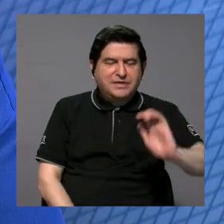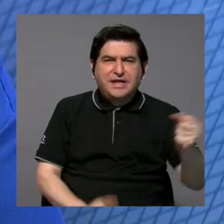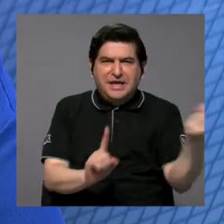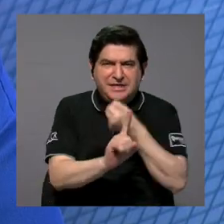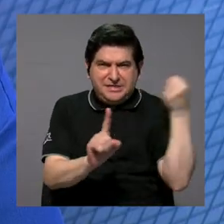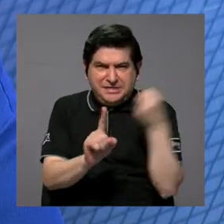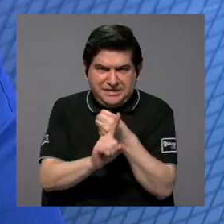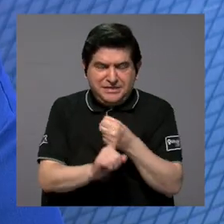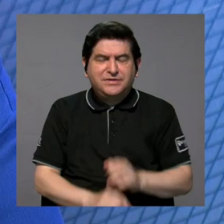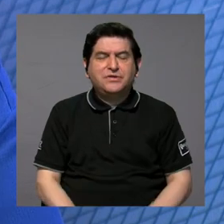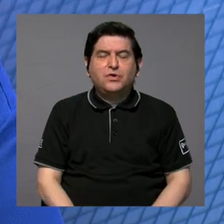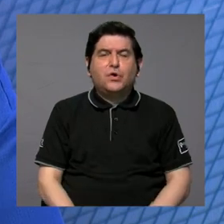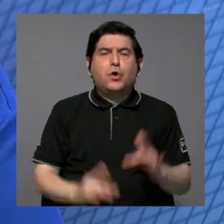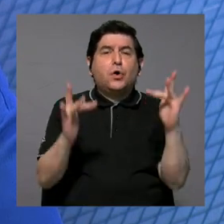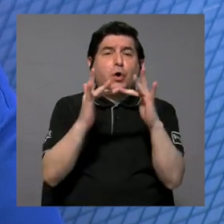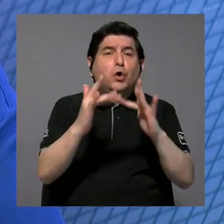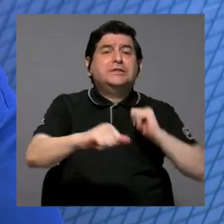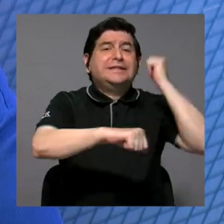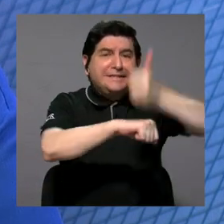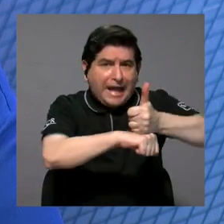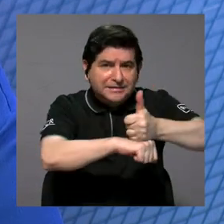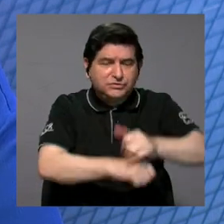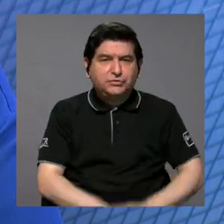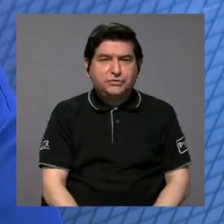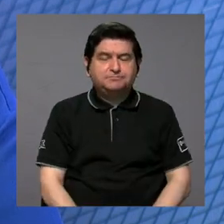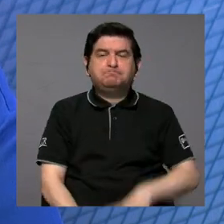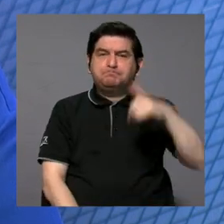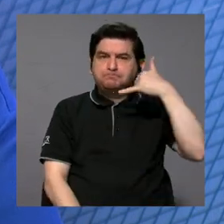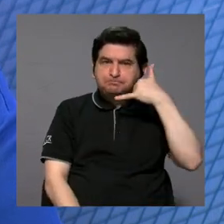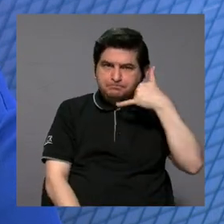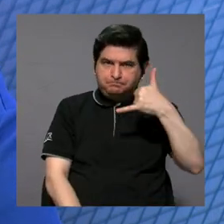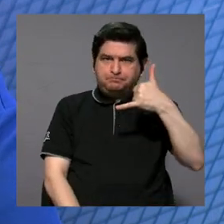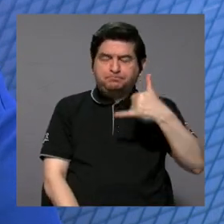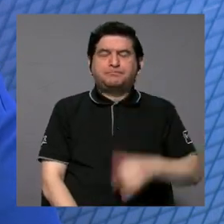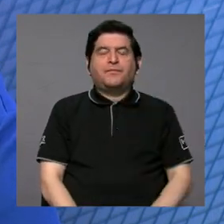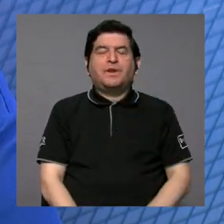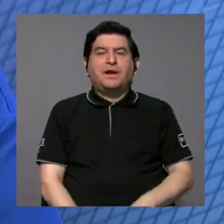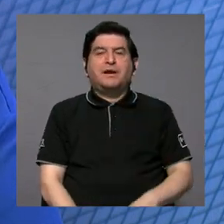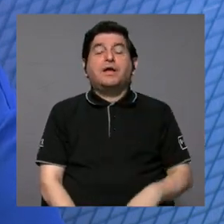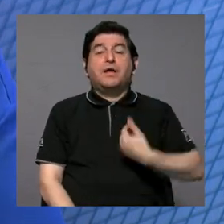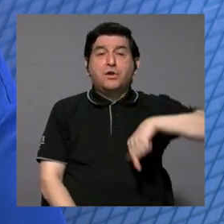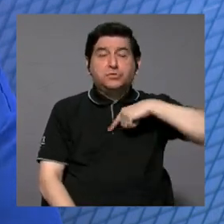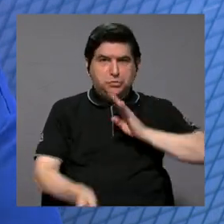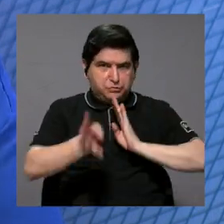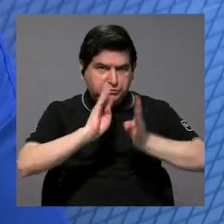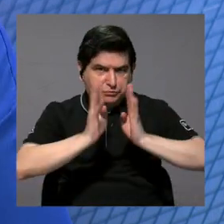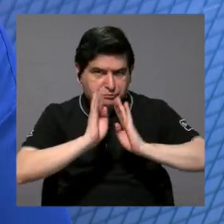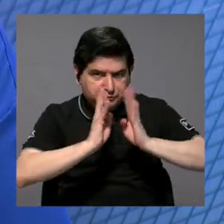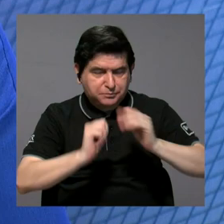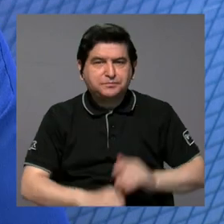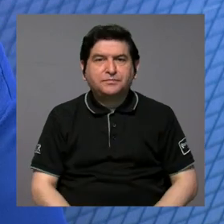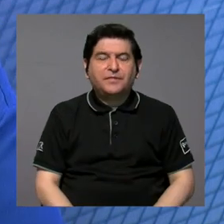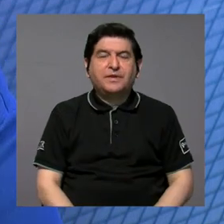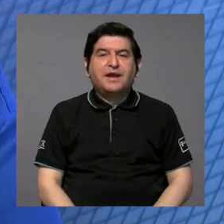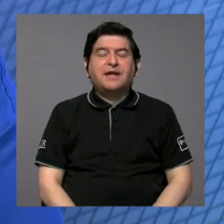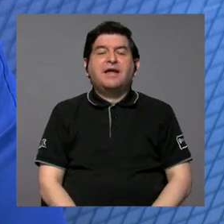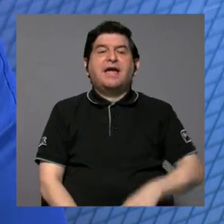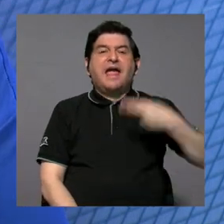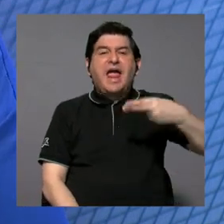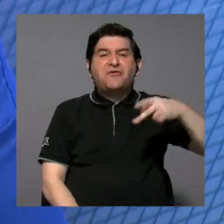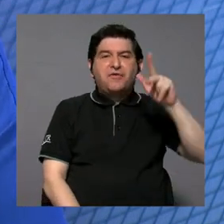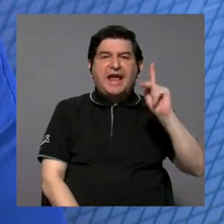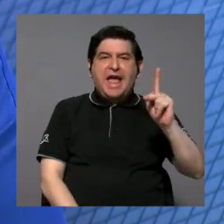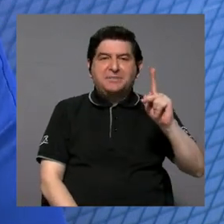pongo ahí, los ponemos en contacto, entonces, llamamos, ellos llamaron, el hospital llamó, hablamos telefónicamente, ¿verdad? En el Henry Kemp Center,